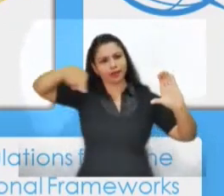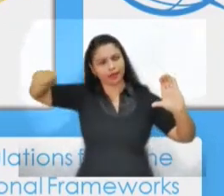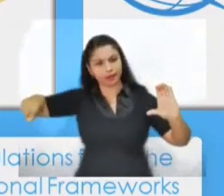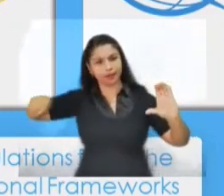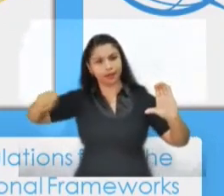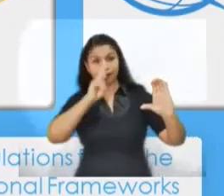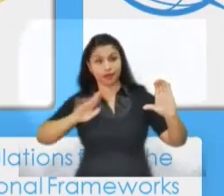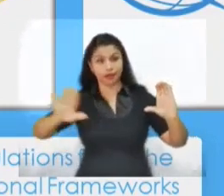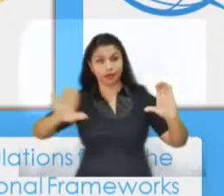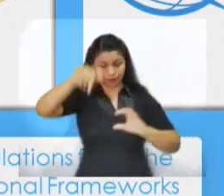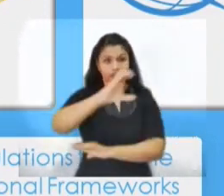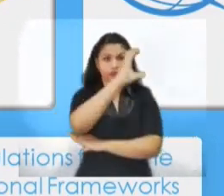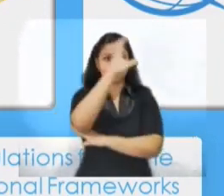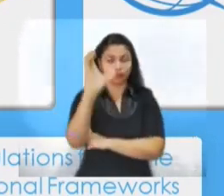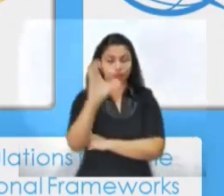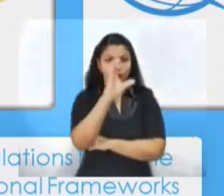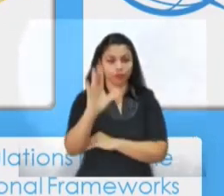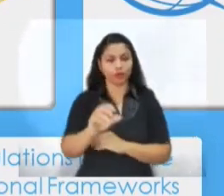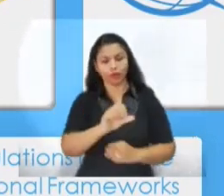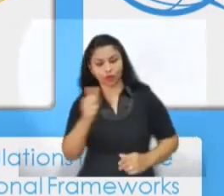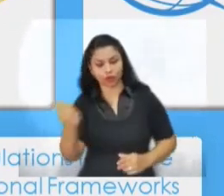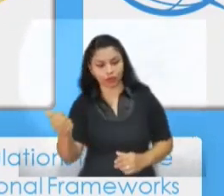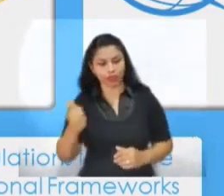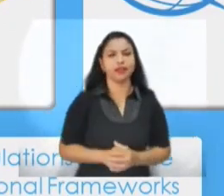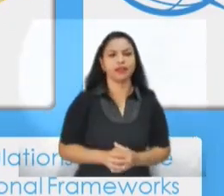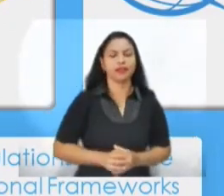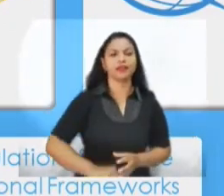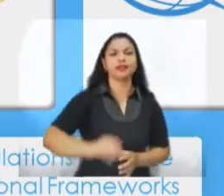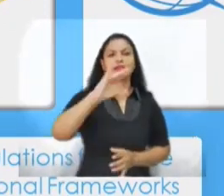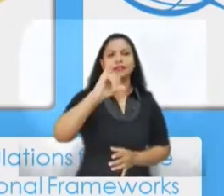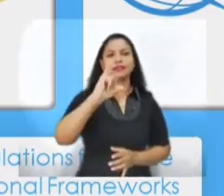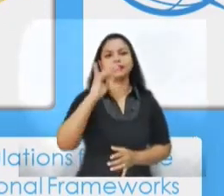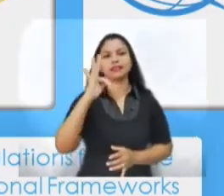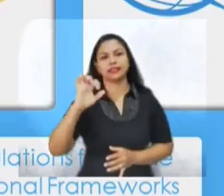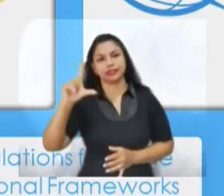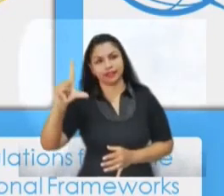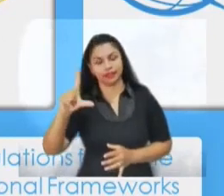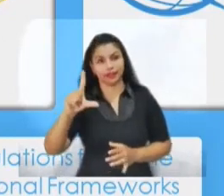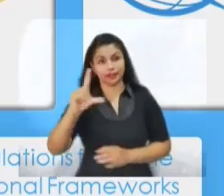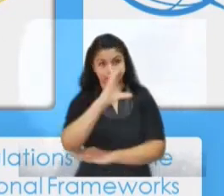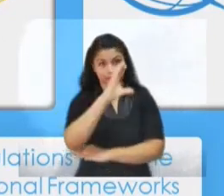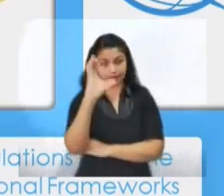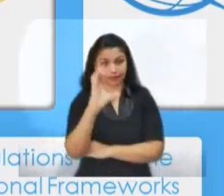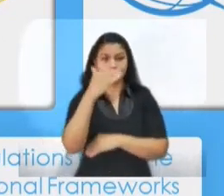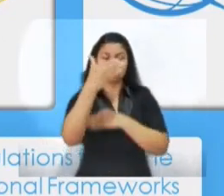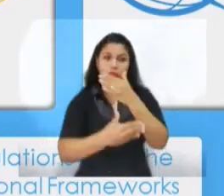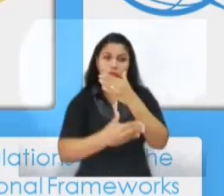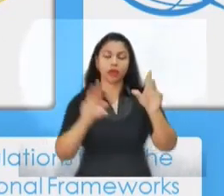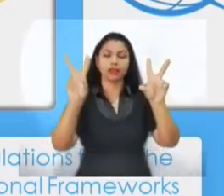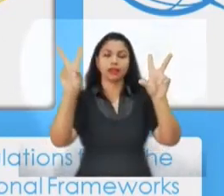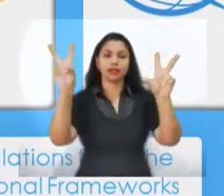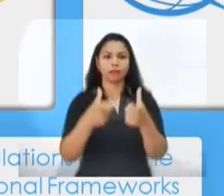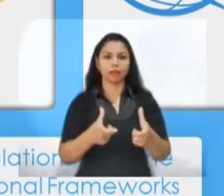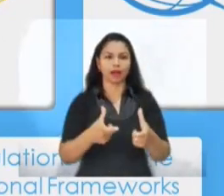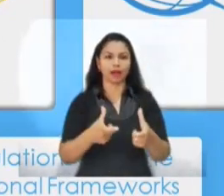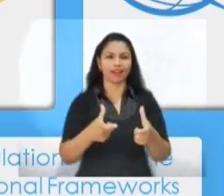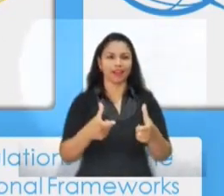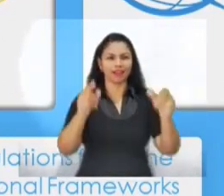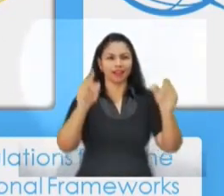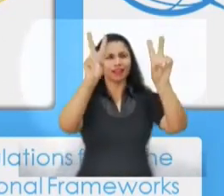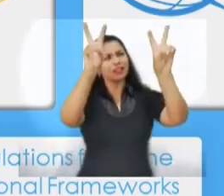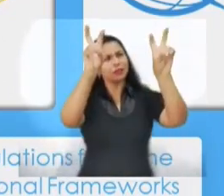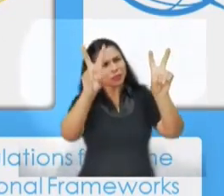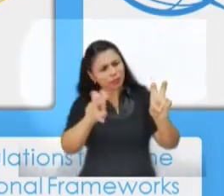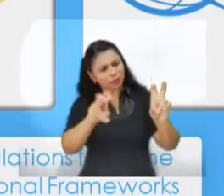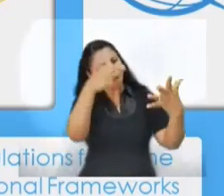y la CITEL a nivel regional en las Américas alimentan el marco internacional de la UIT y en modo inverso, los